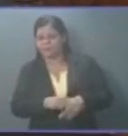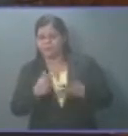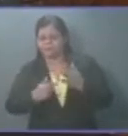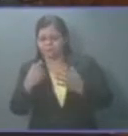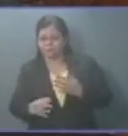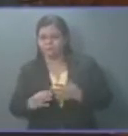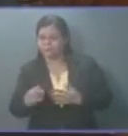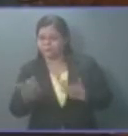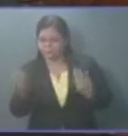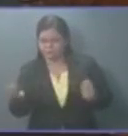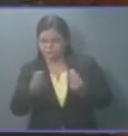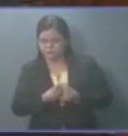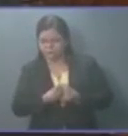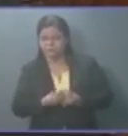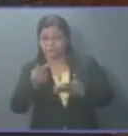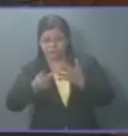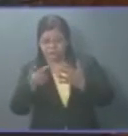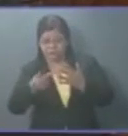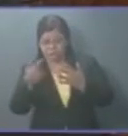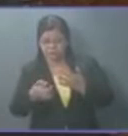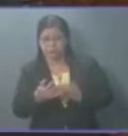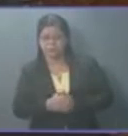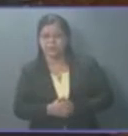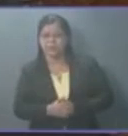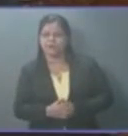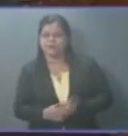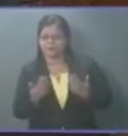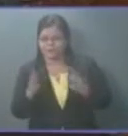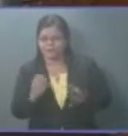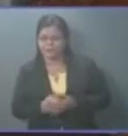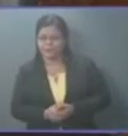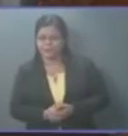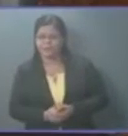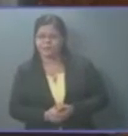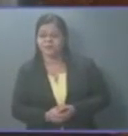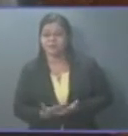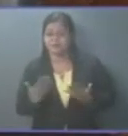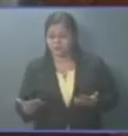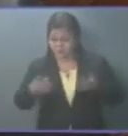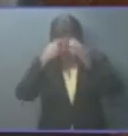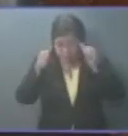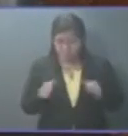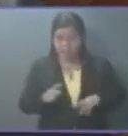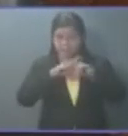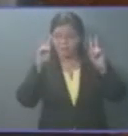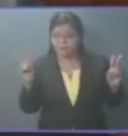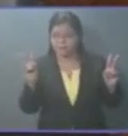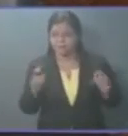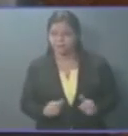escrita para ellos. La ley producto de los acuerdos de paz,